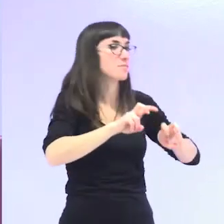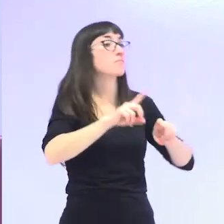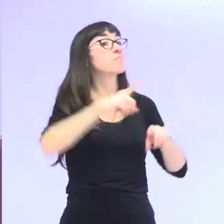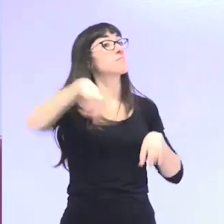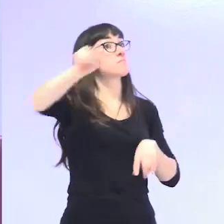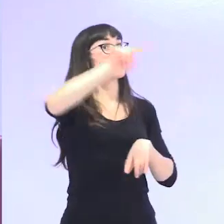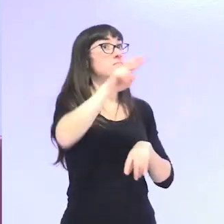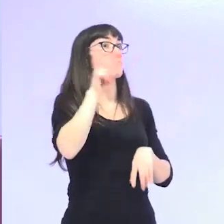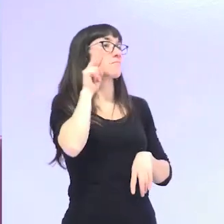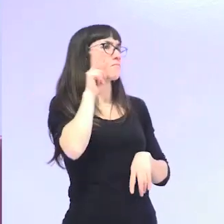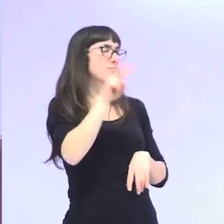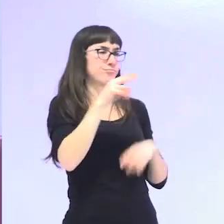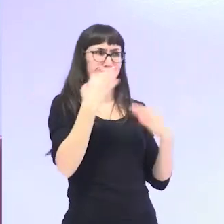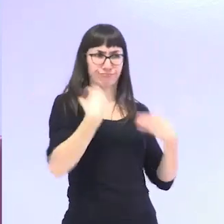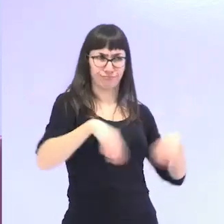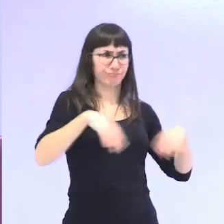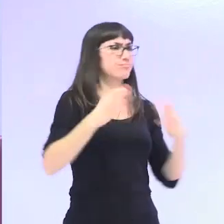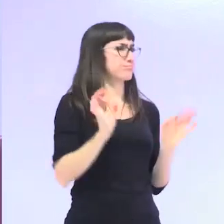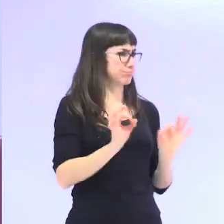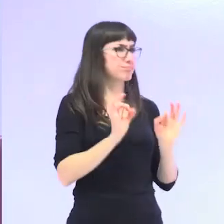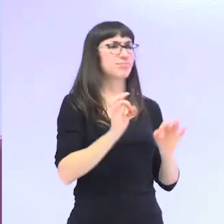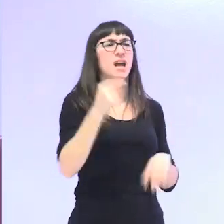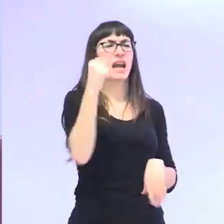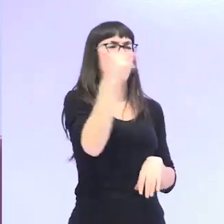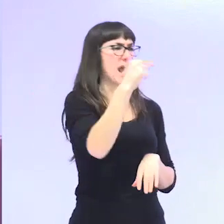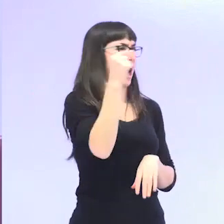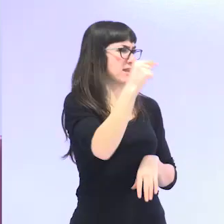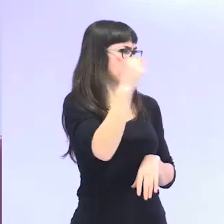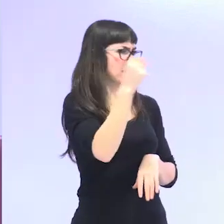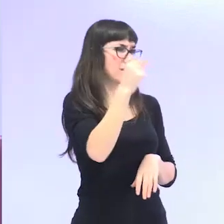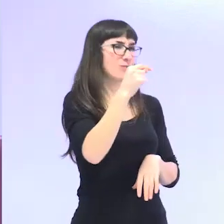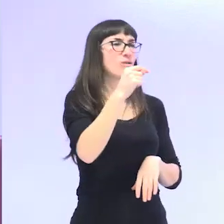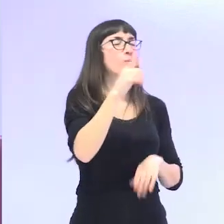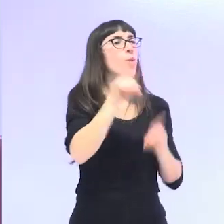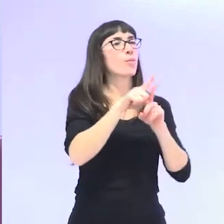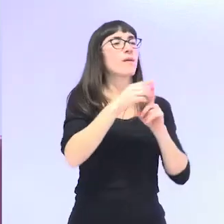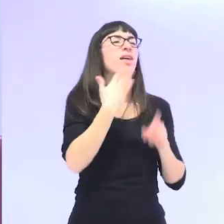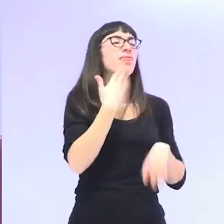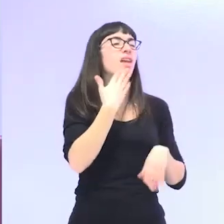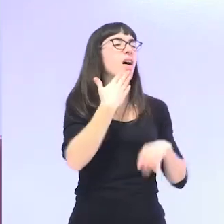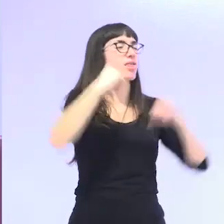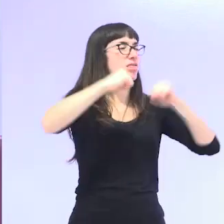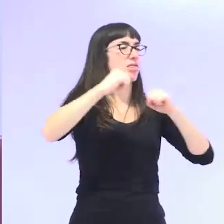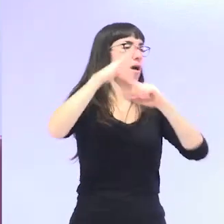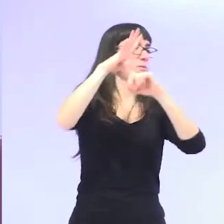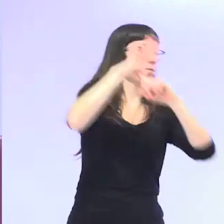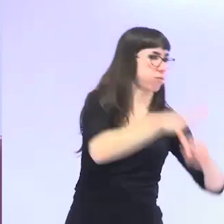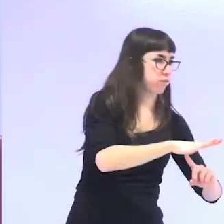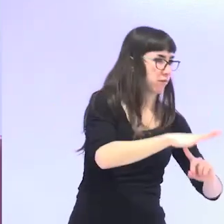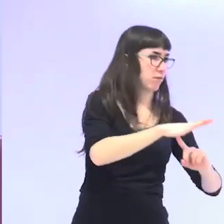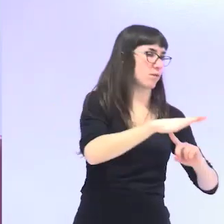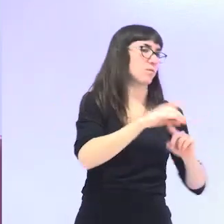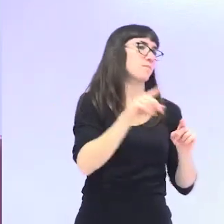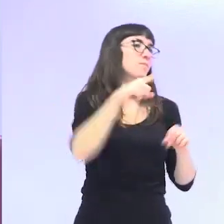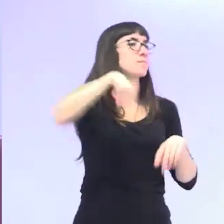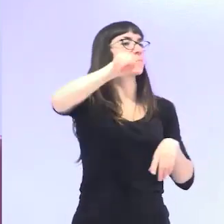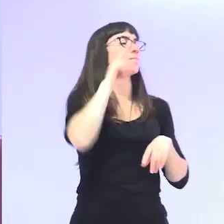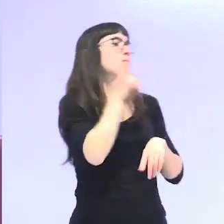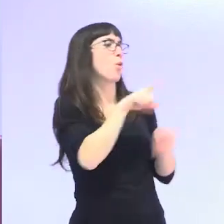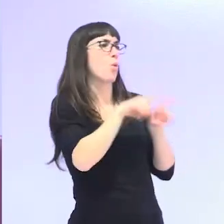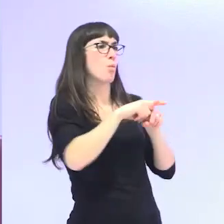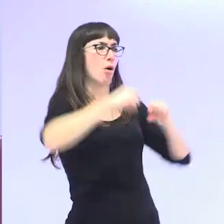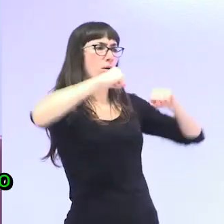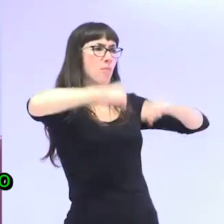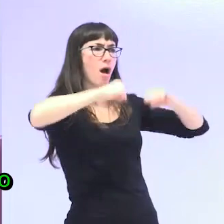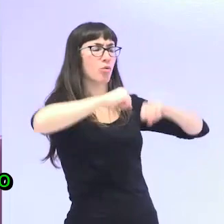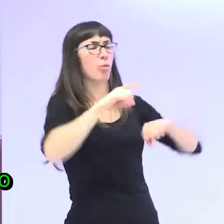existe una mirada muy negativa, existe un edadismo, es decir, que todavía seguimos entendiendo el envejecimiento como una enfermedad.